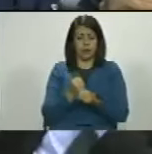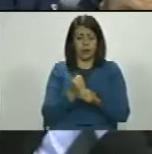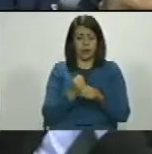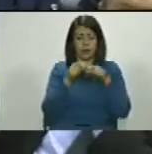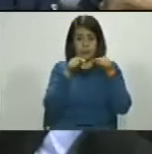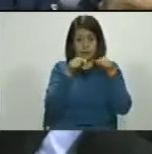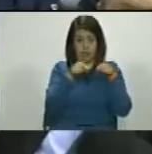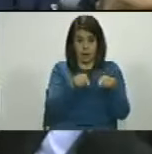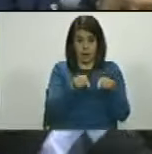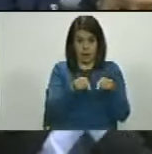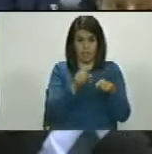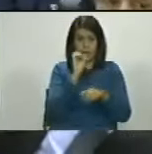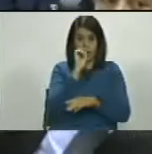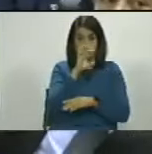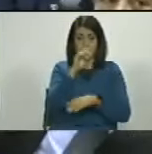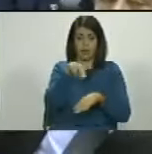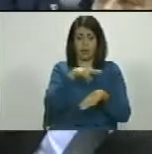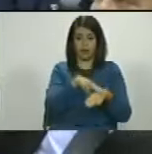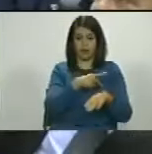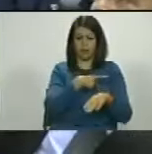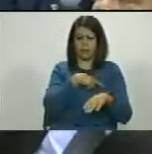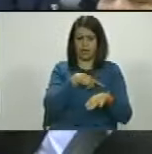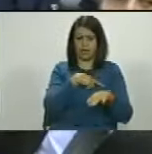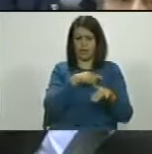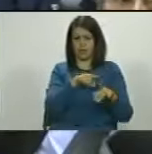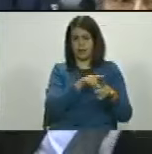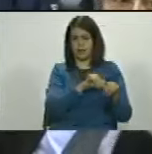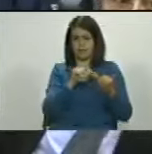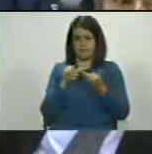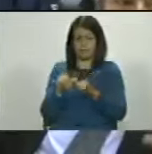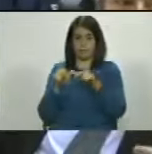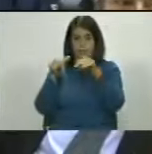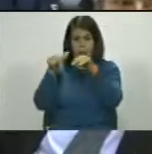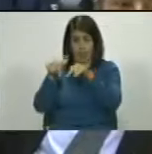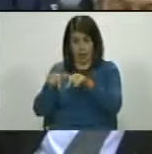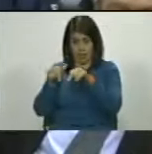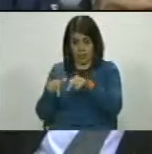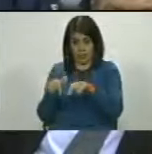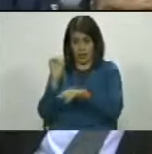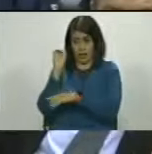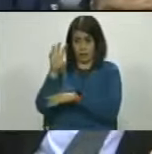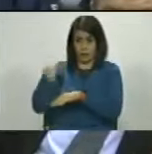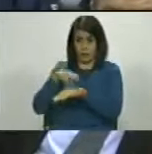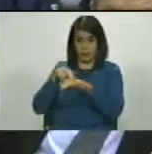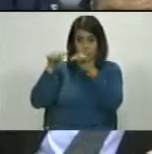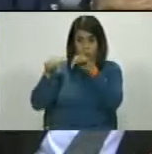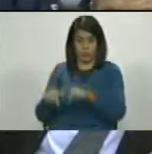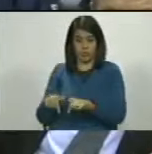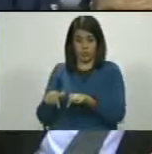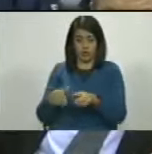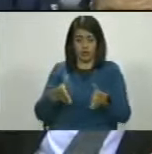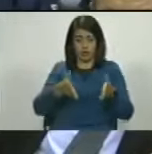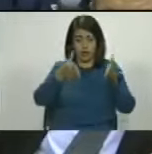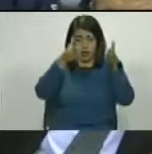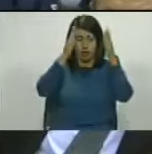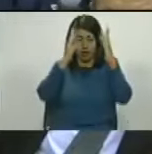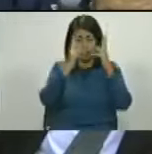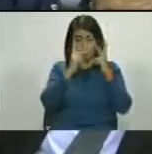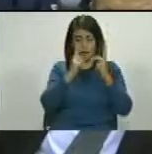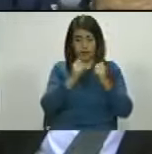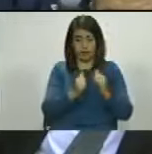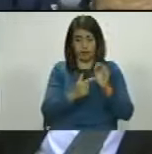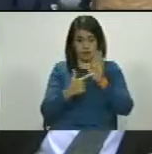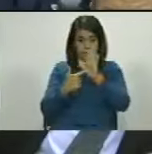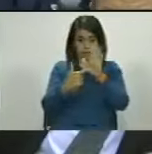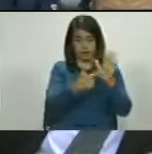de esa irrita Asamblea Nacional. Bueno, este Parlamento, con ese edificio administrativo que está en